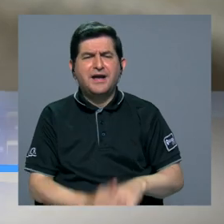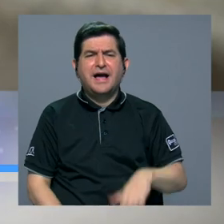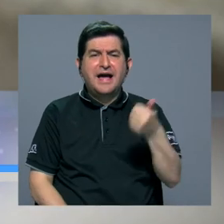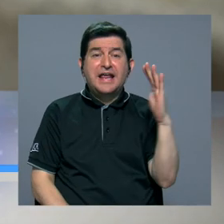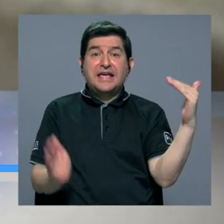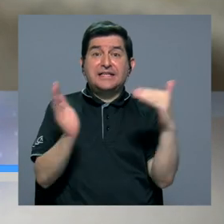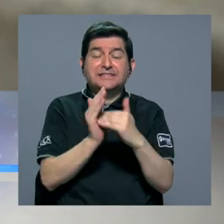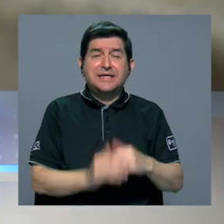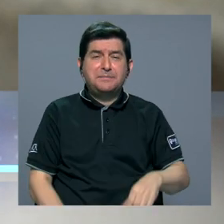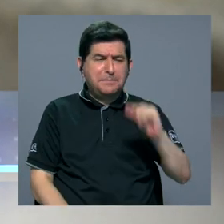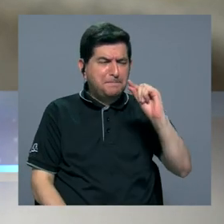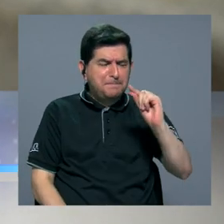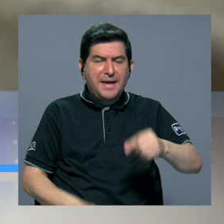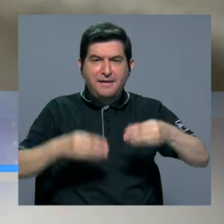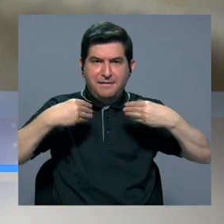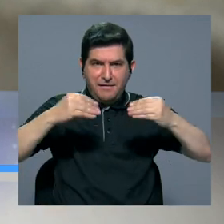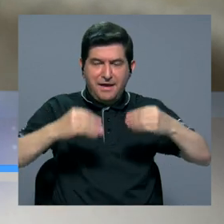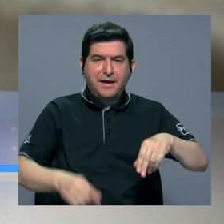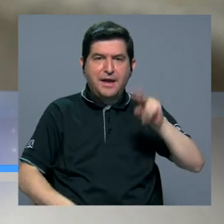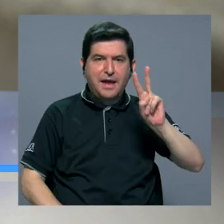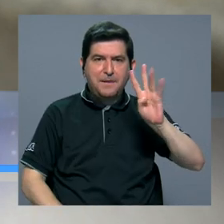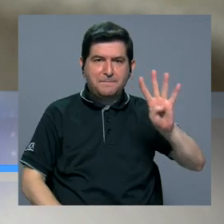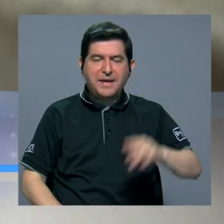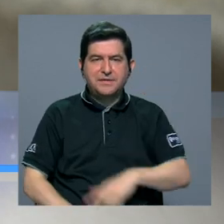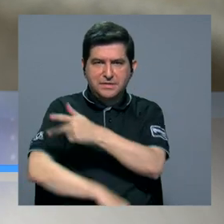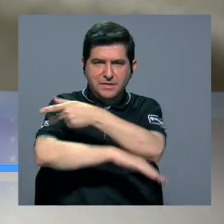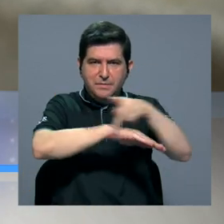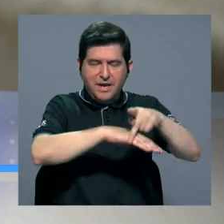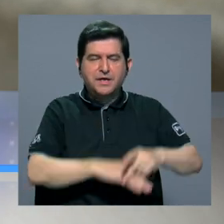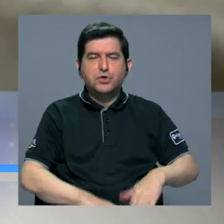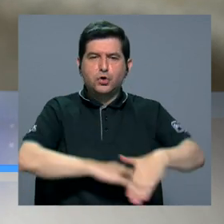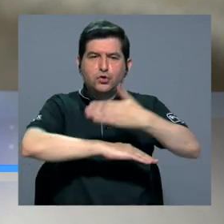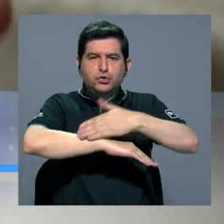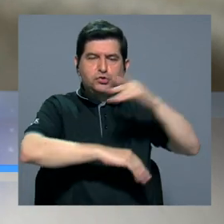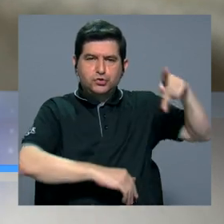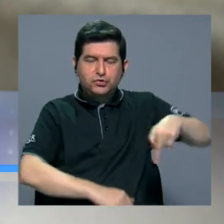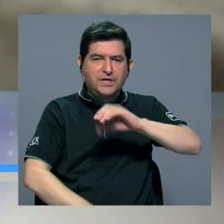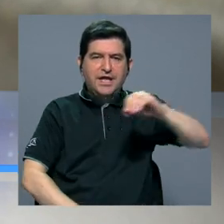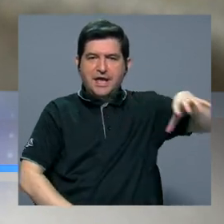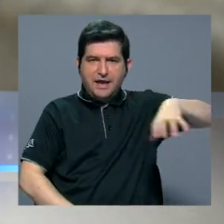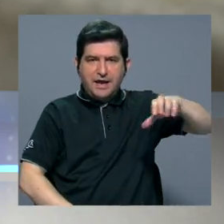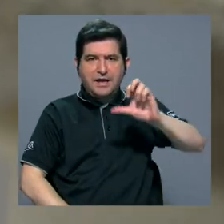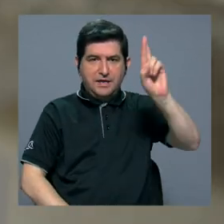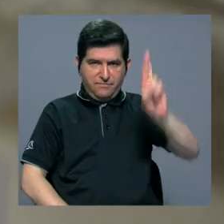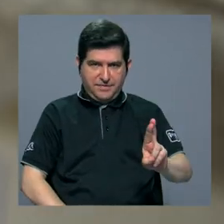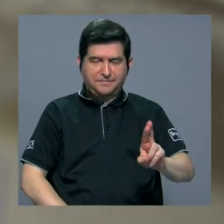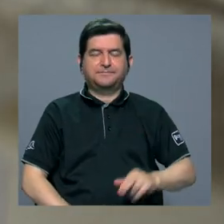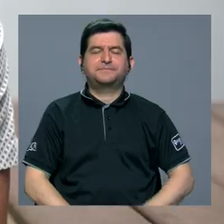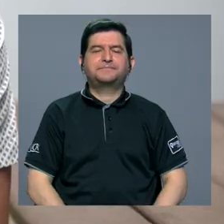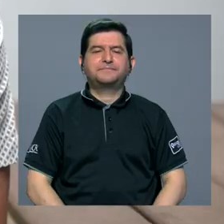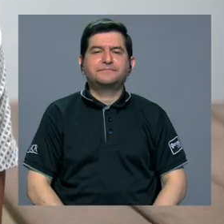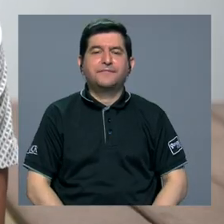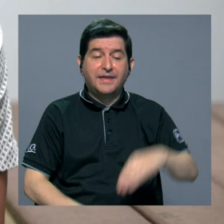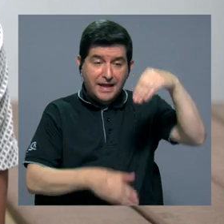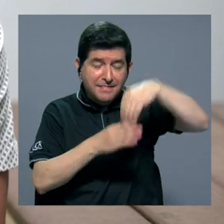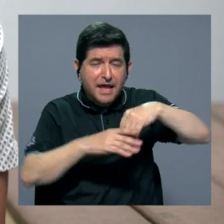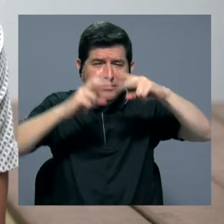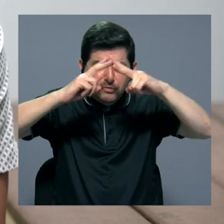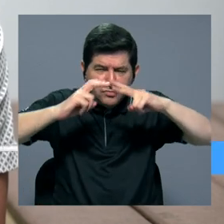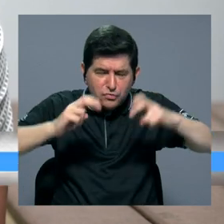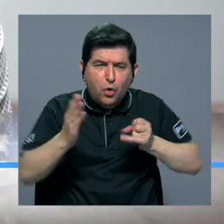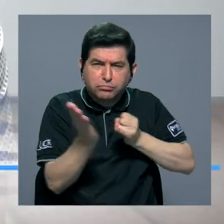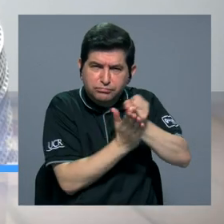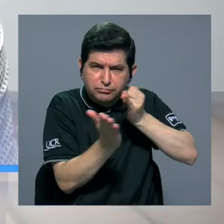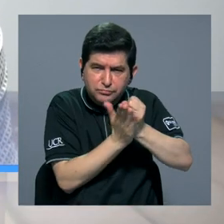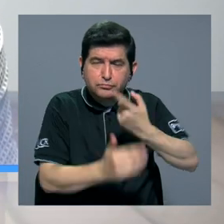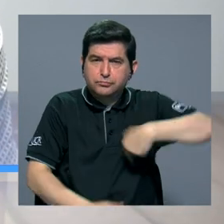más de 15.000 microplásticos en 24 playas de la Costa Pacífica y del Caribe de Costa Rica. Dentro de las revisiones e